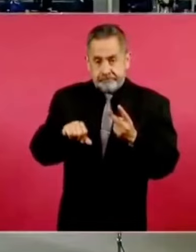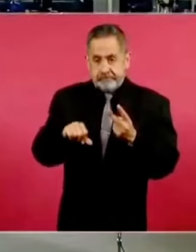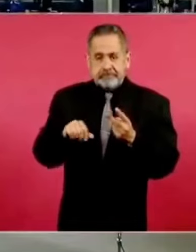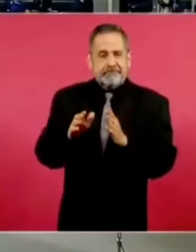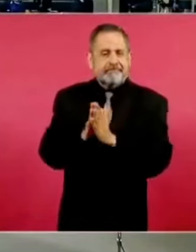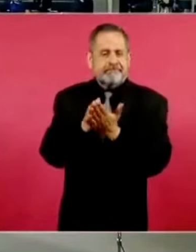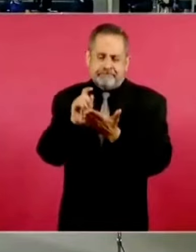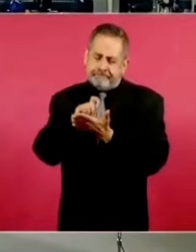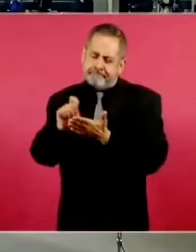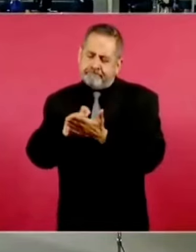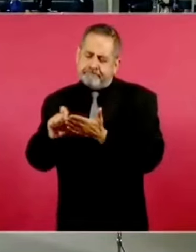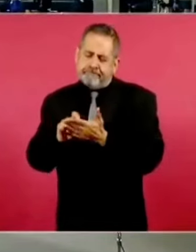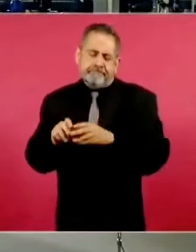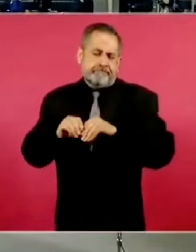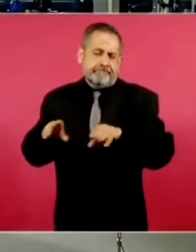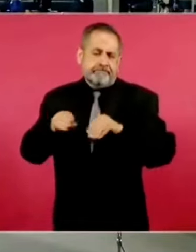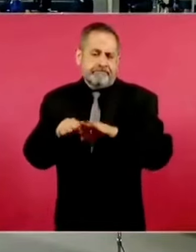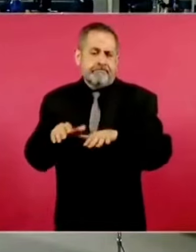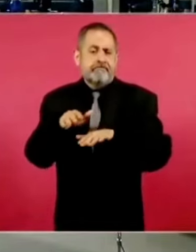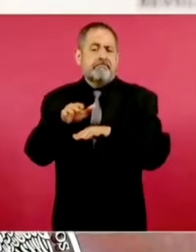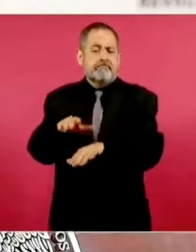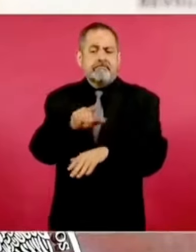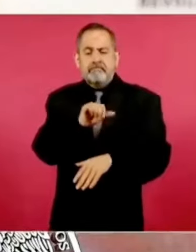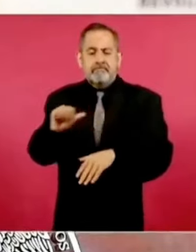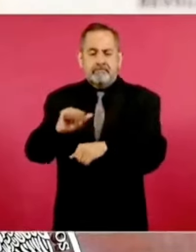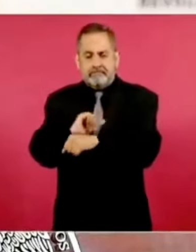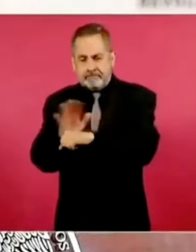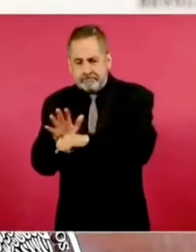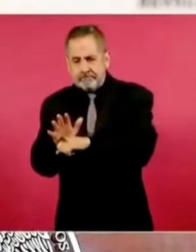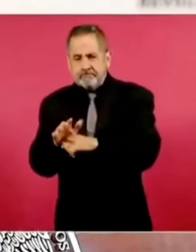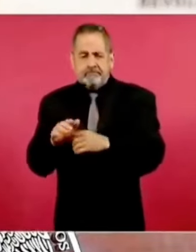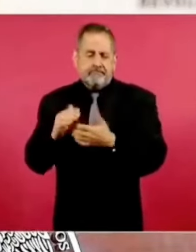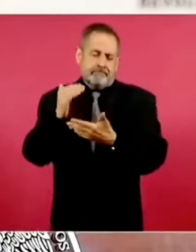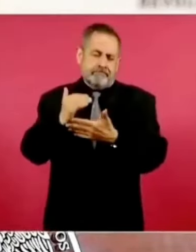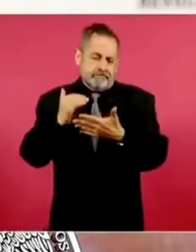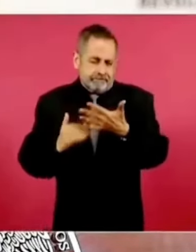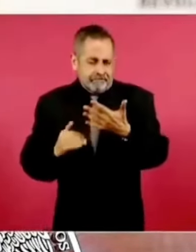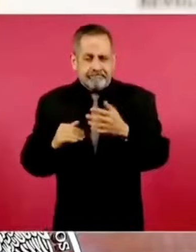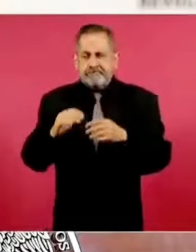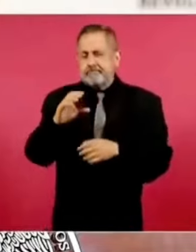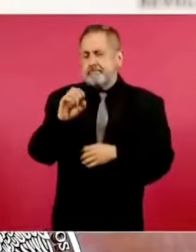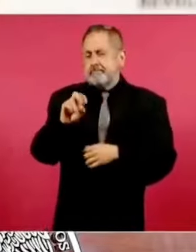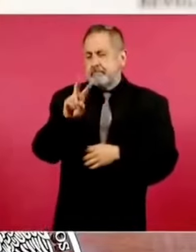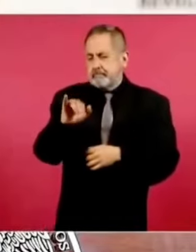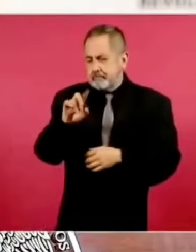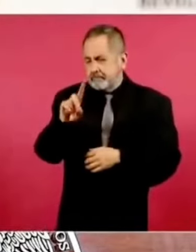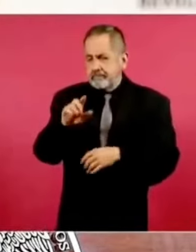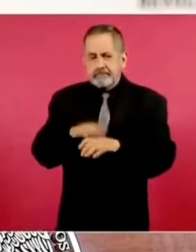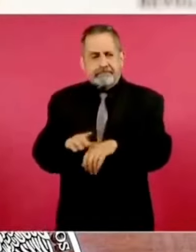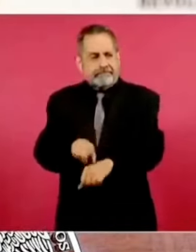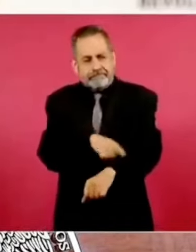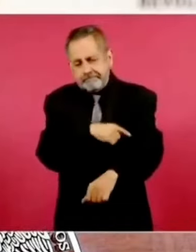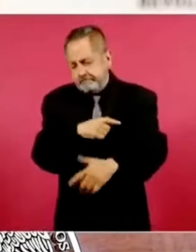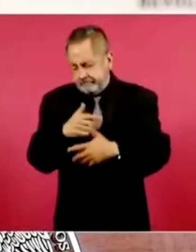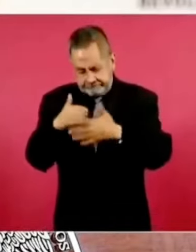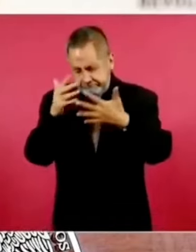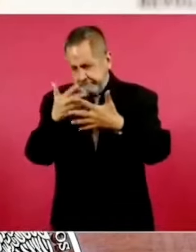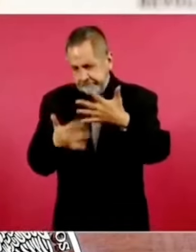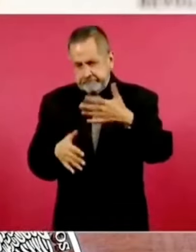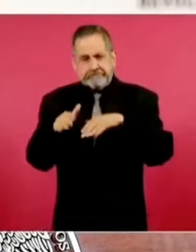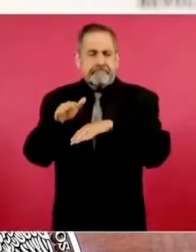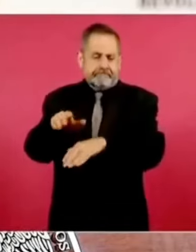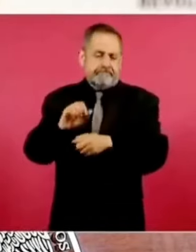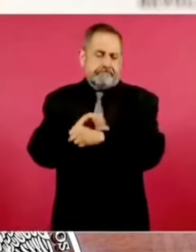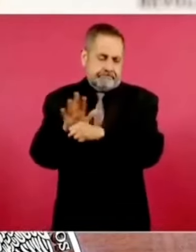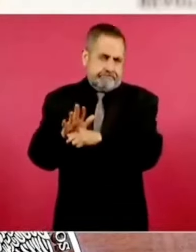mental citan a la pandemia, el COVID largo y una serie de cosas. Y el segundo aspecto